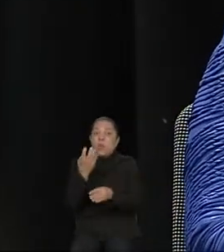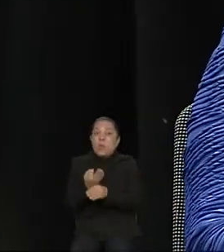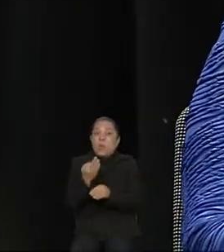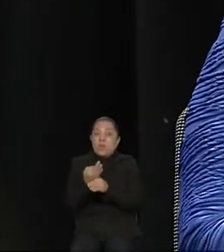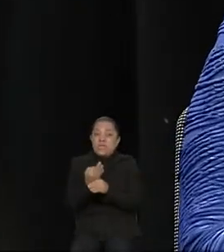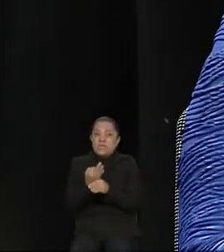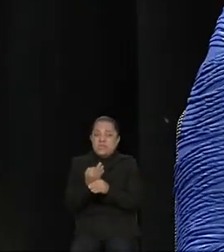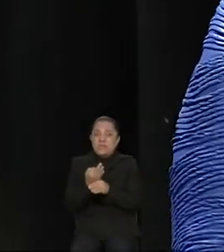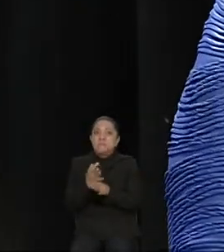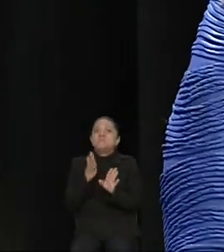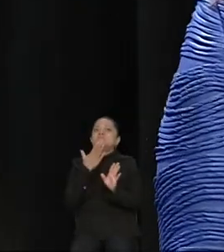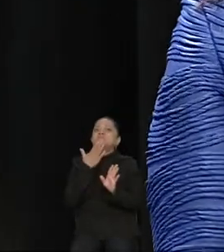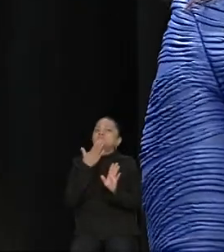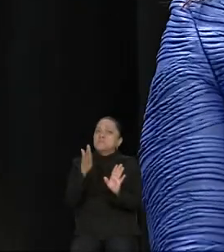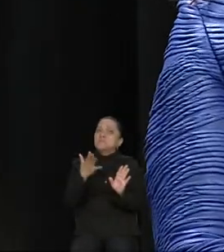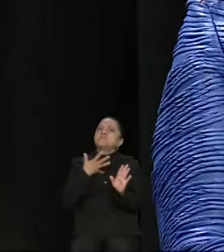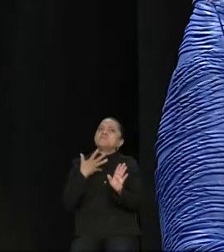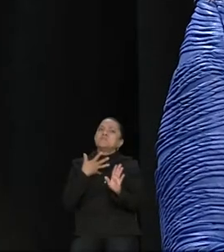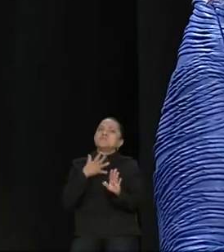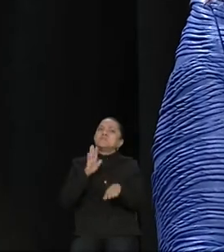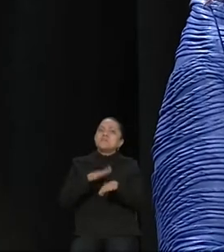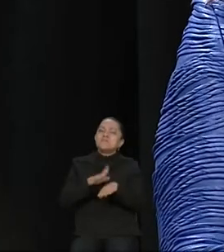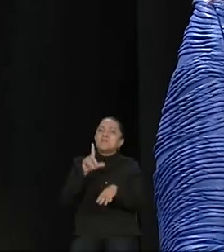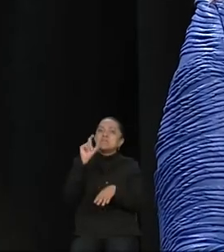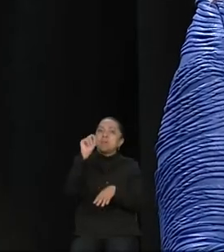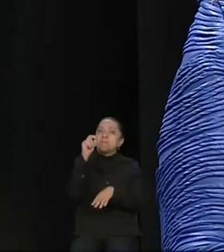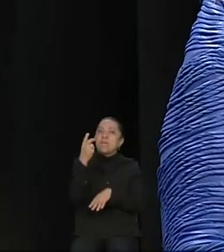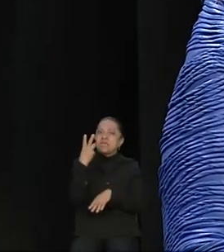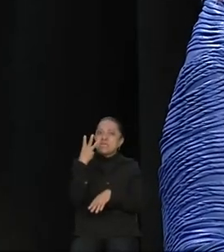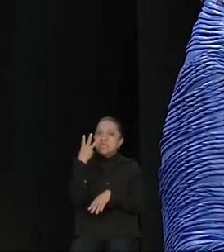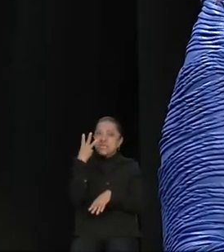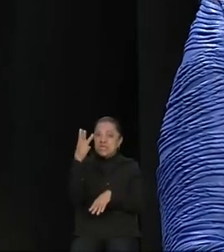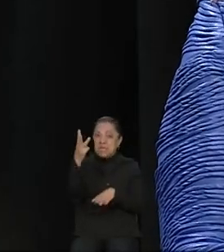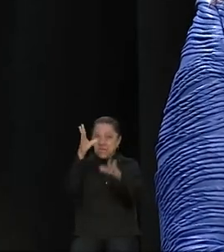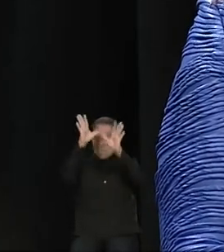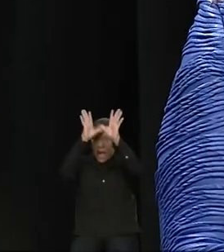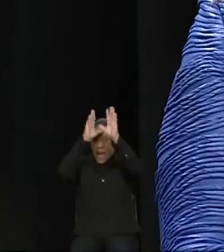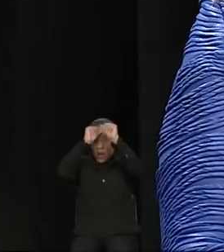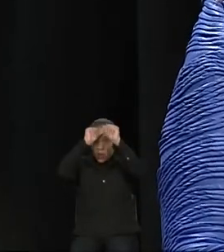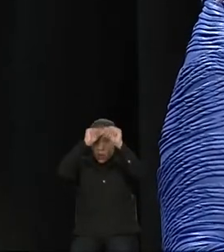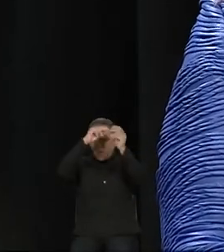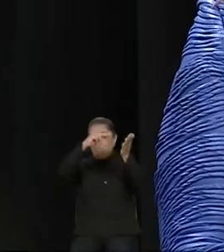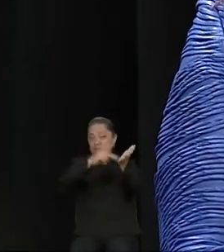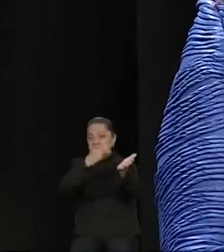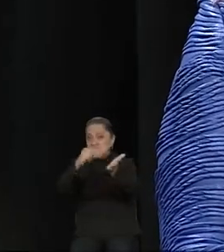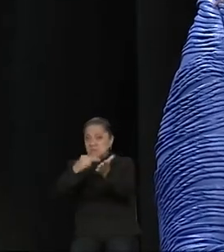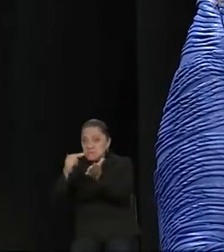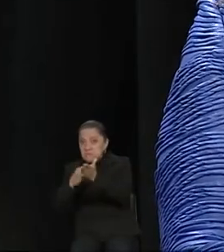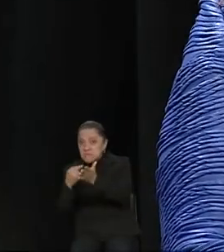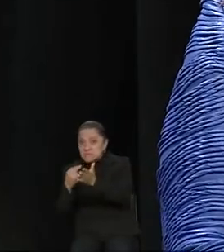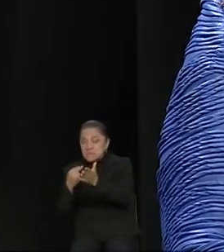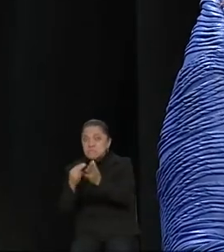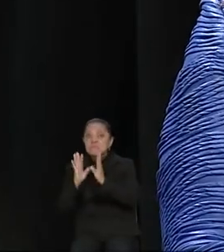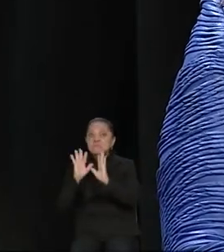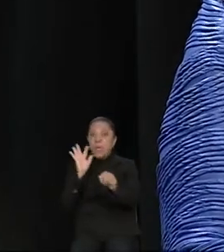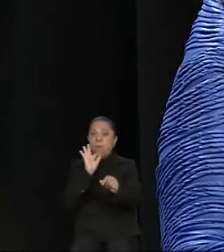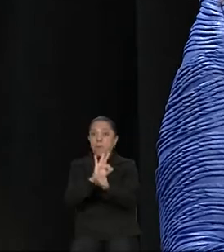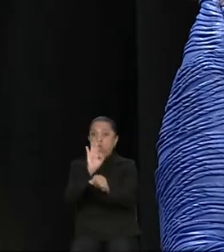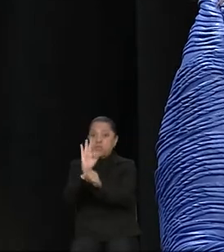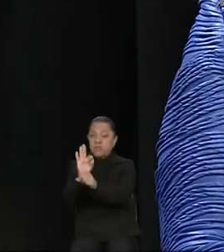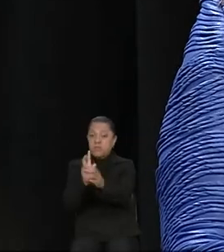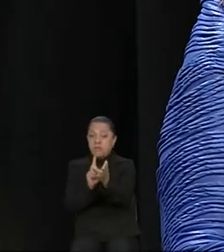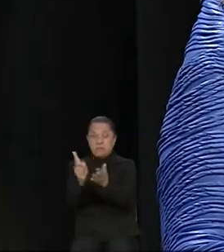tenemos más de 23 acuerdos o tratados que de alguna manera protegen los derechos humanos,